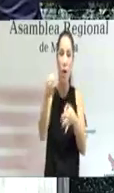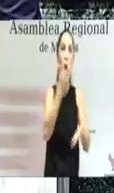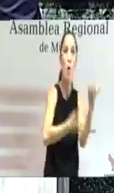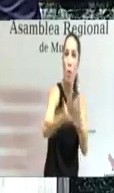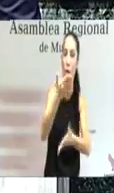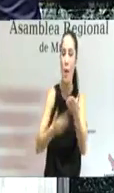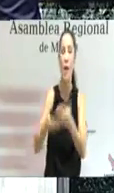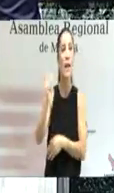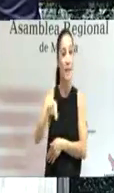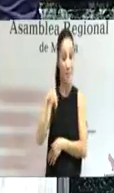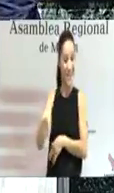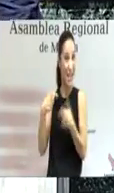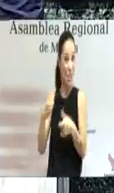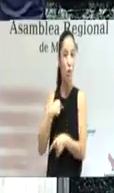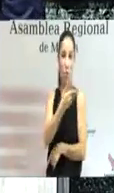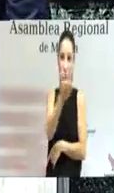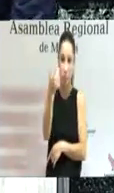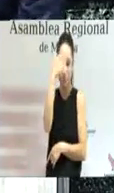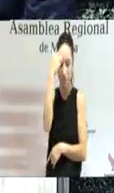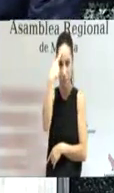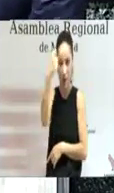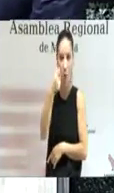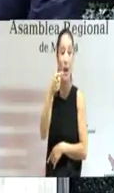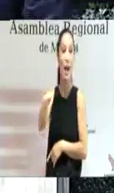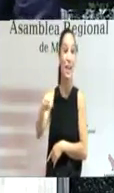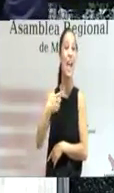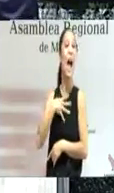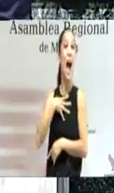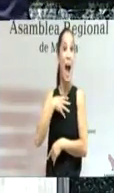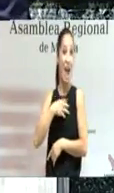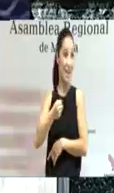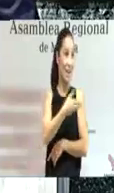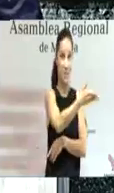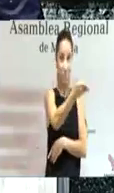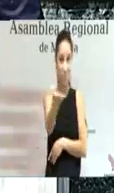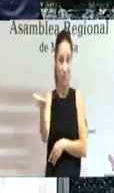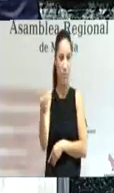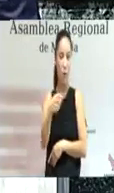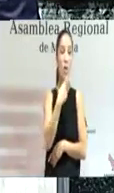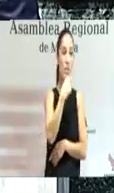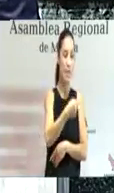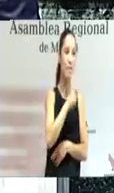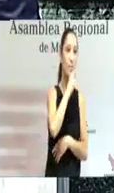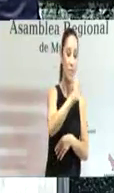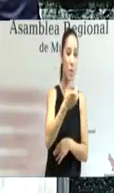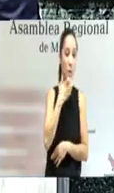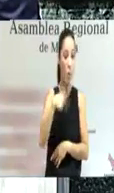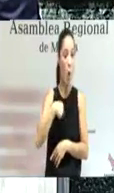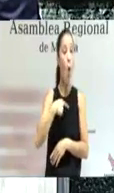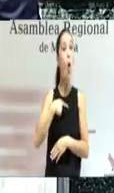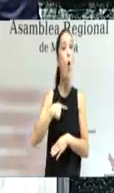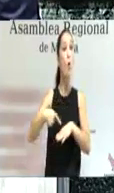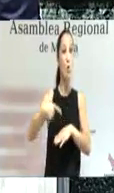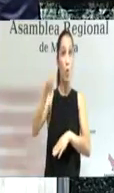ámbito quiero recordar y además con la importante presencia de alcaldes y alcaldes aquí esta mañana que antes de cumplir un mes al frente del gobierno